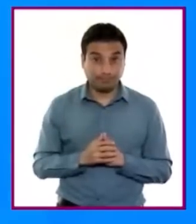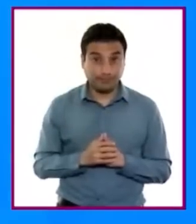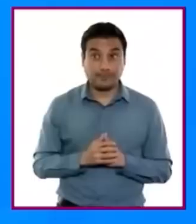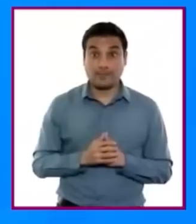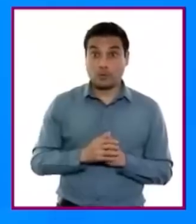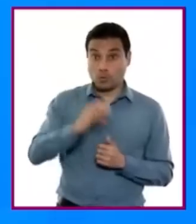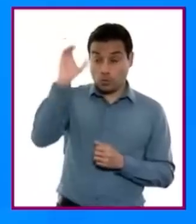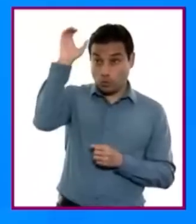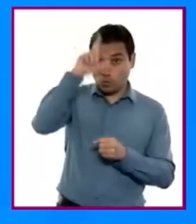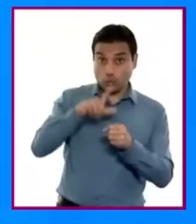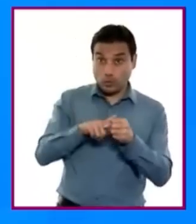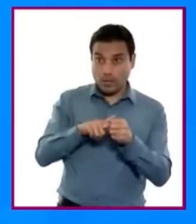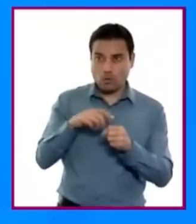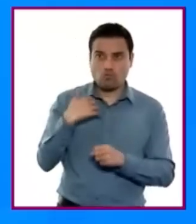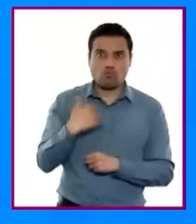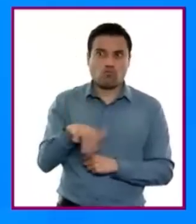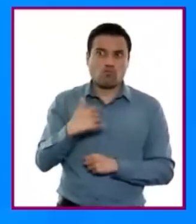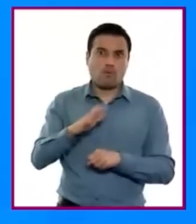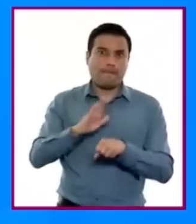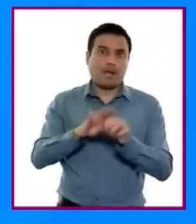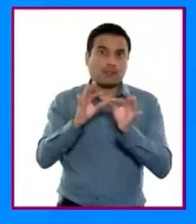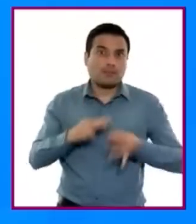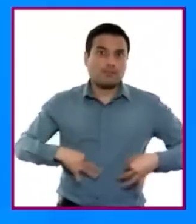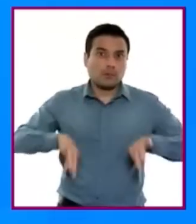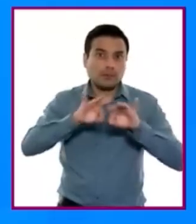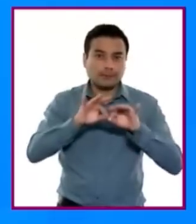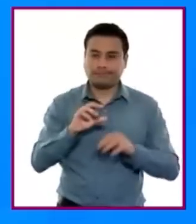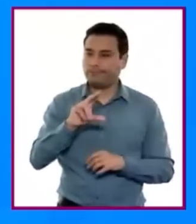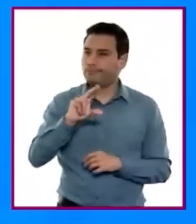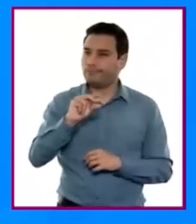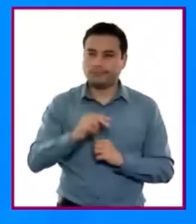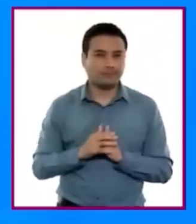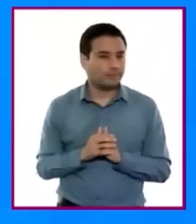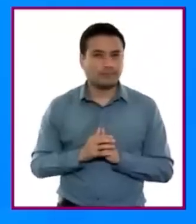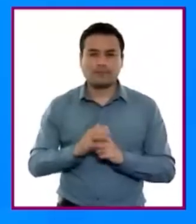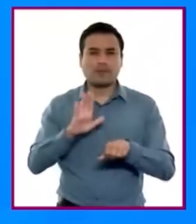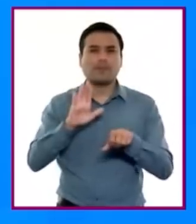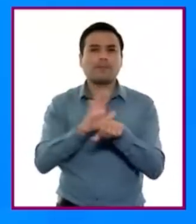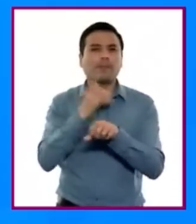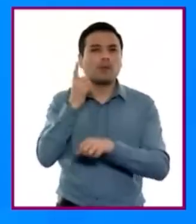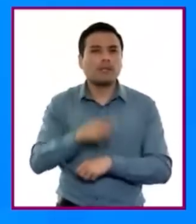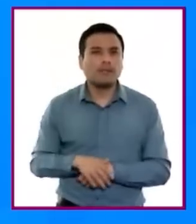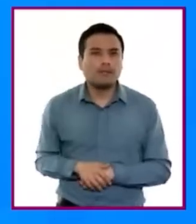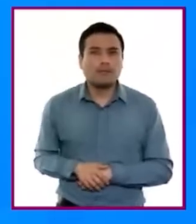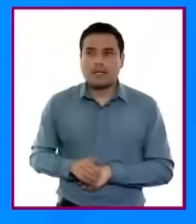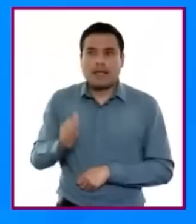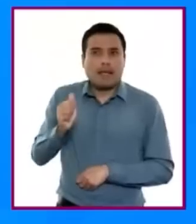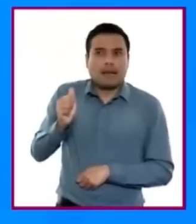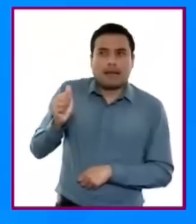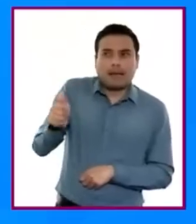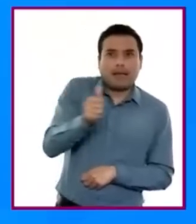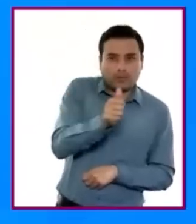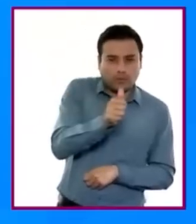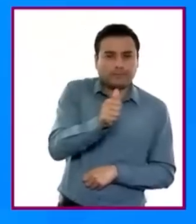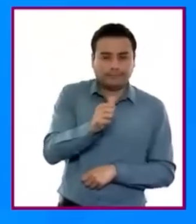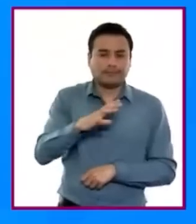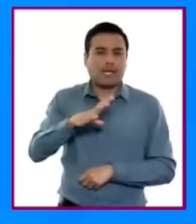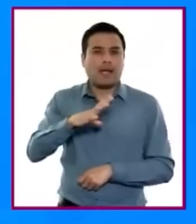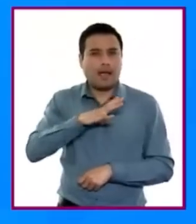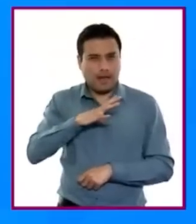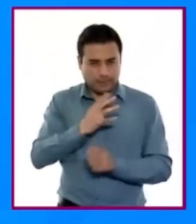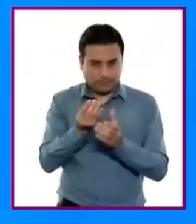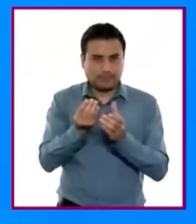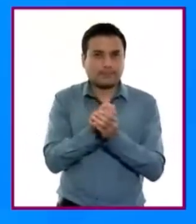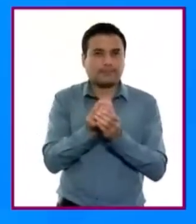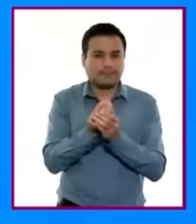construcción cultural sea superior a otros sistemas de conocimiento, ya que cada explicación puede ser adecuada según el contexto